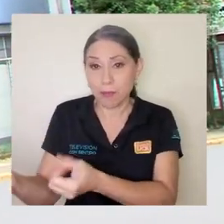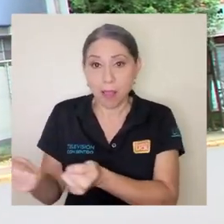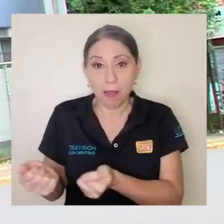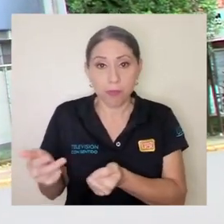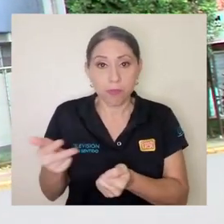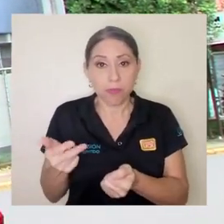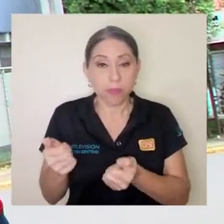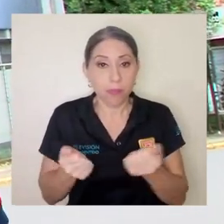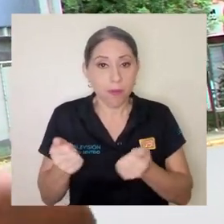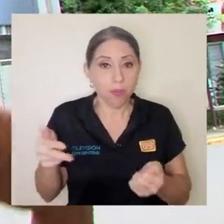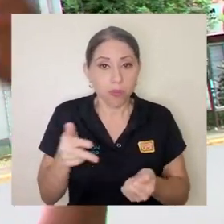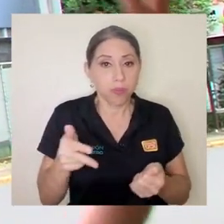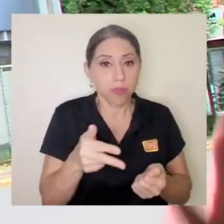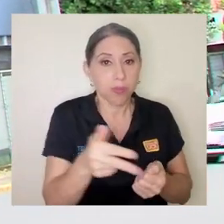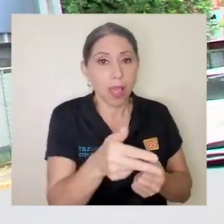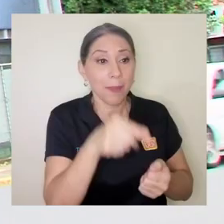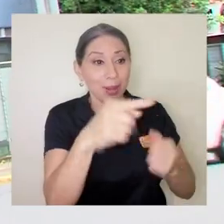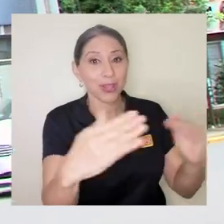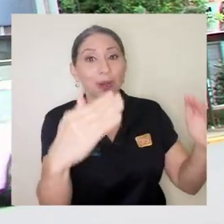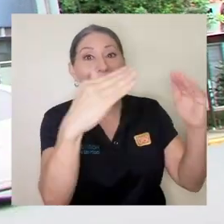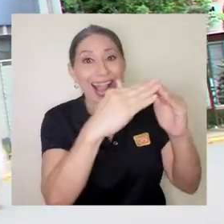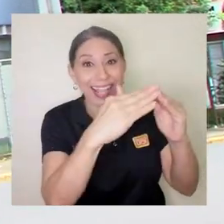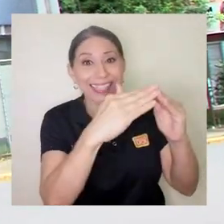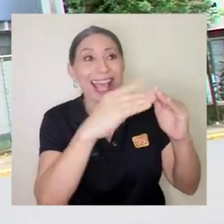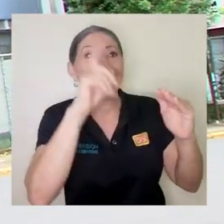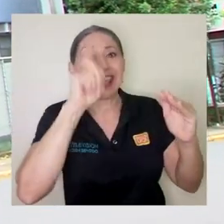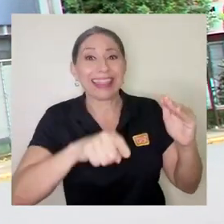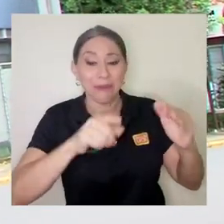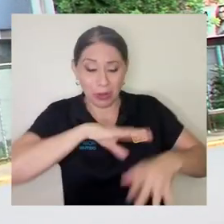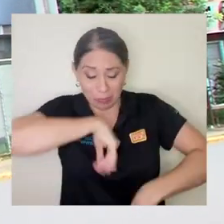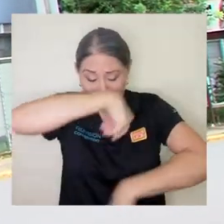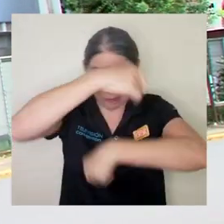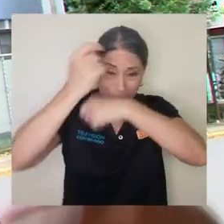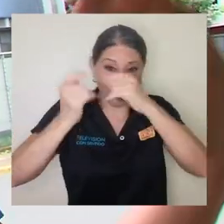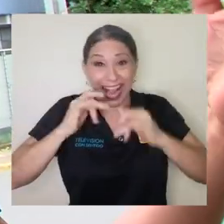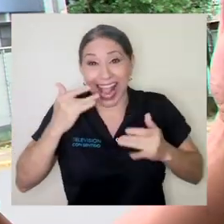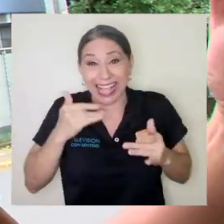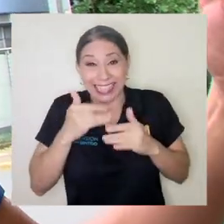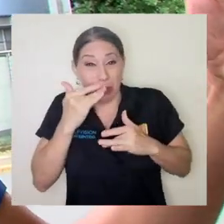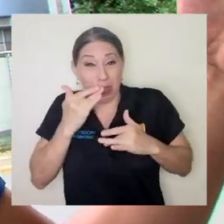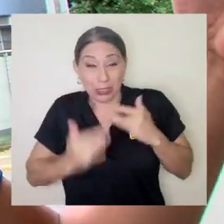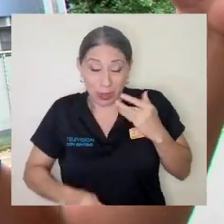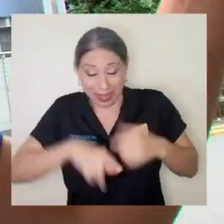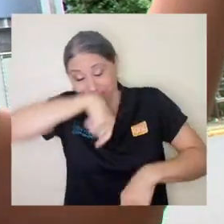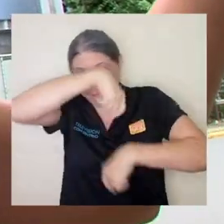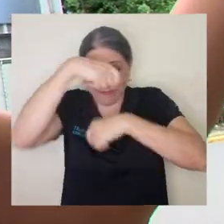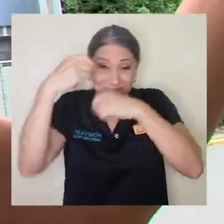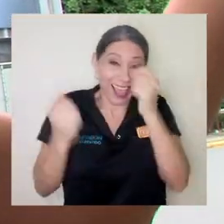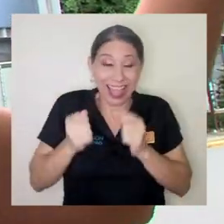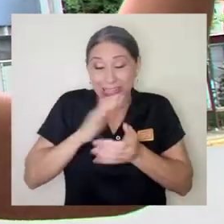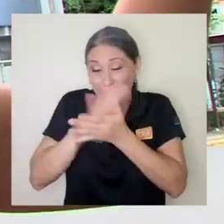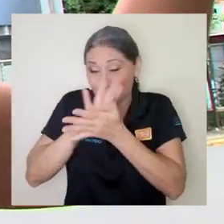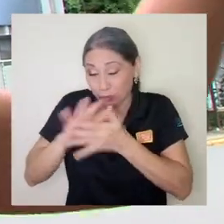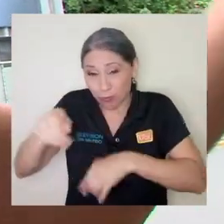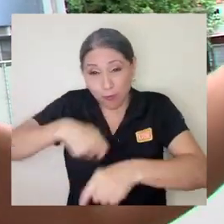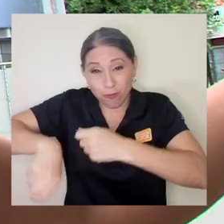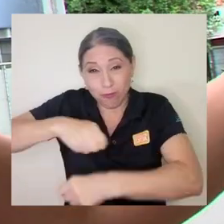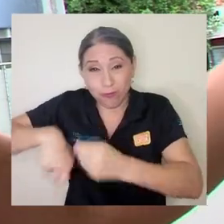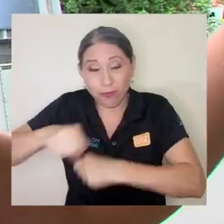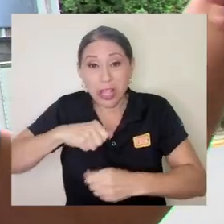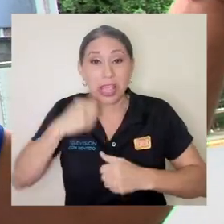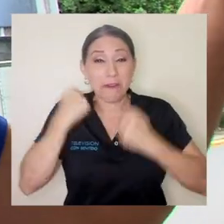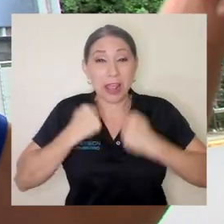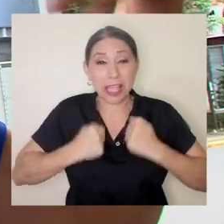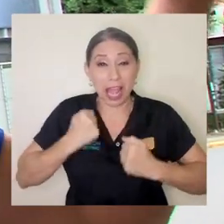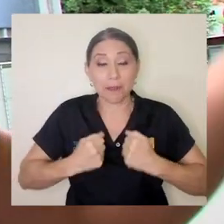que desnudar y desinfectarme y bañarme y vivo por la zona de los santos eso no suena muy